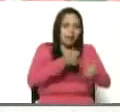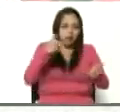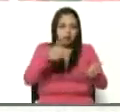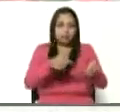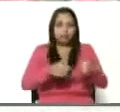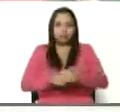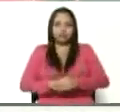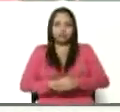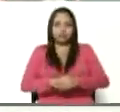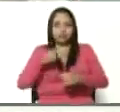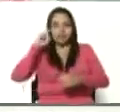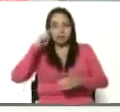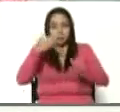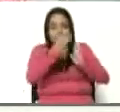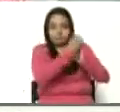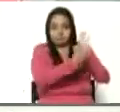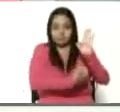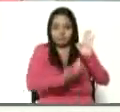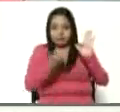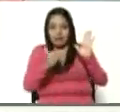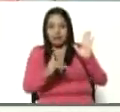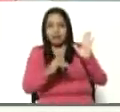fíjense la consigna que lleva la portada,